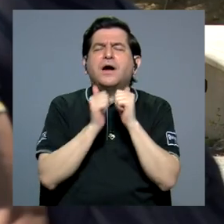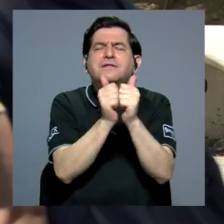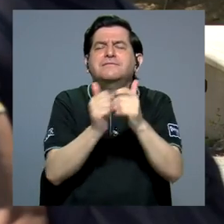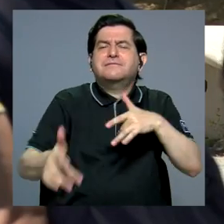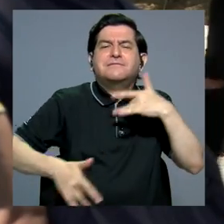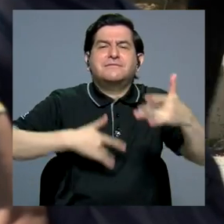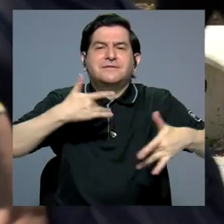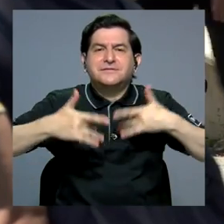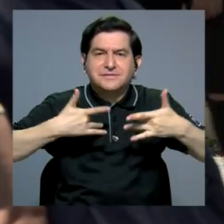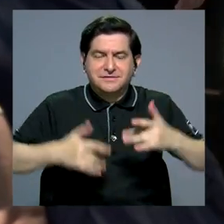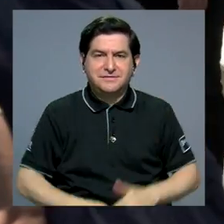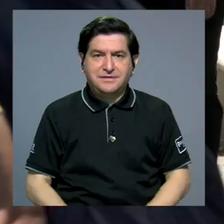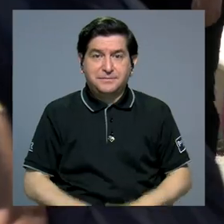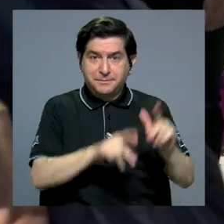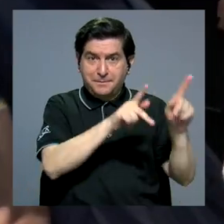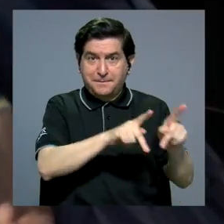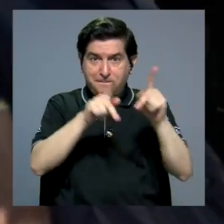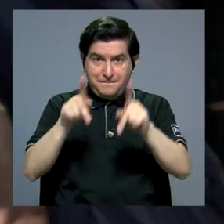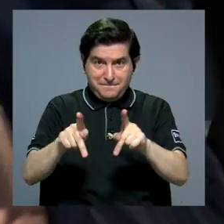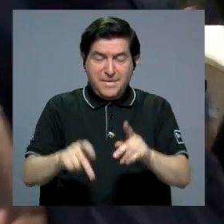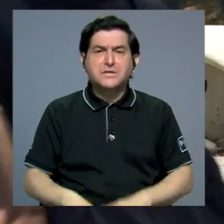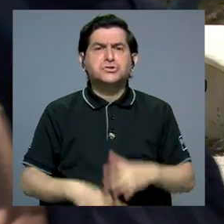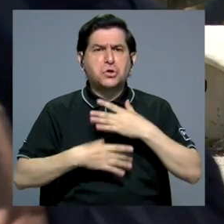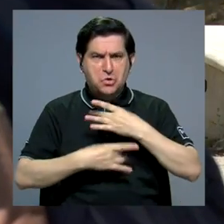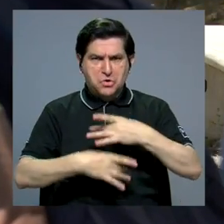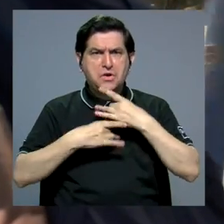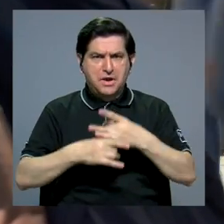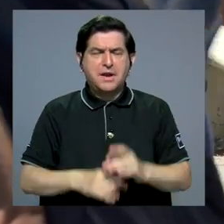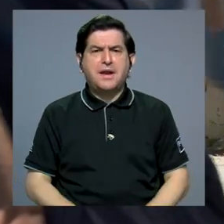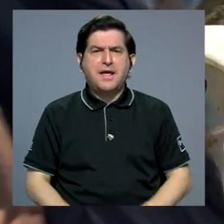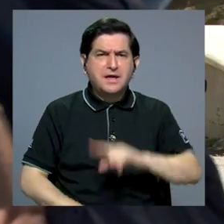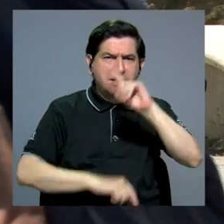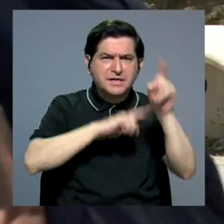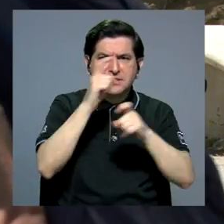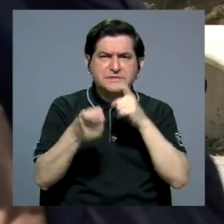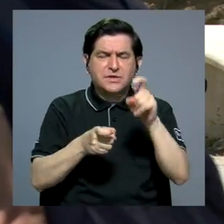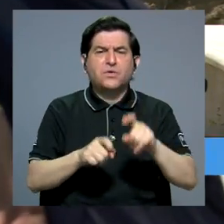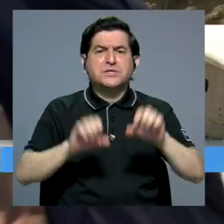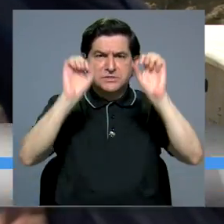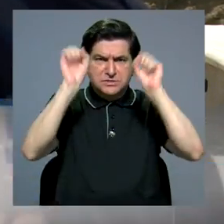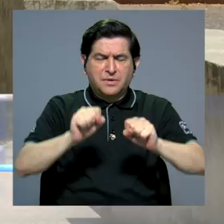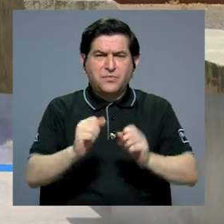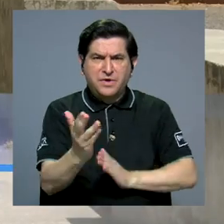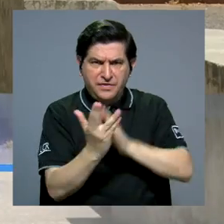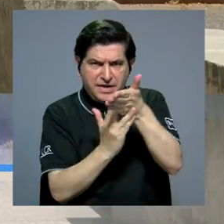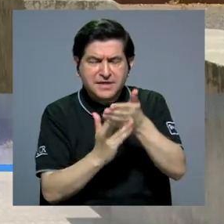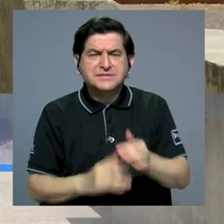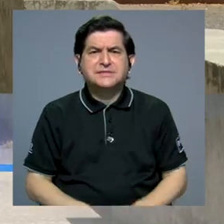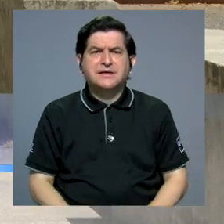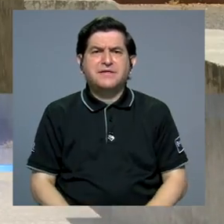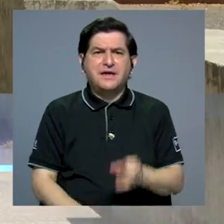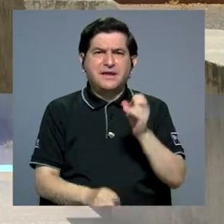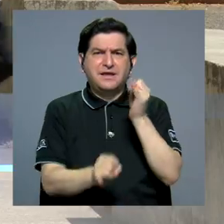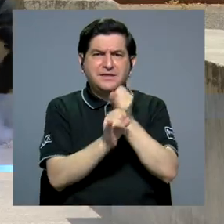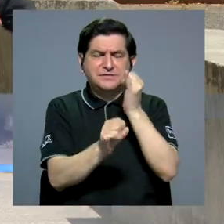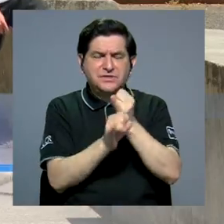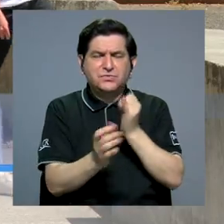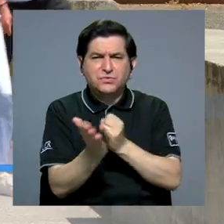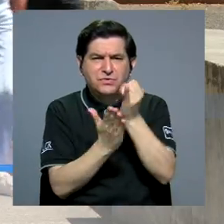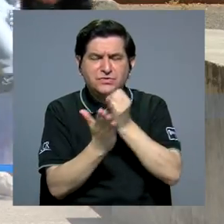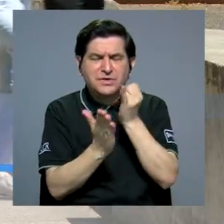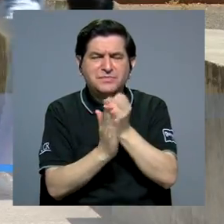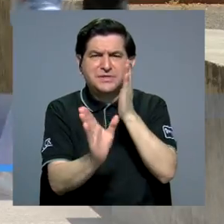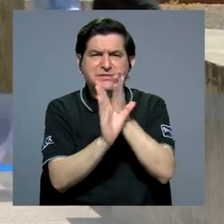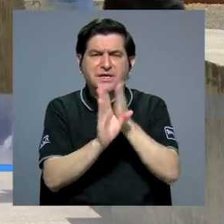tanta compañía sienten. Para las personas que se encuentren interesadas la encuesta está disponible en la página del Instituto de